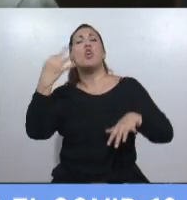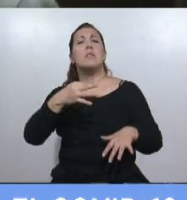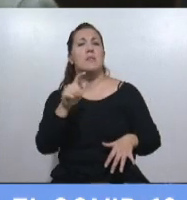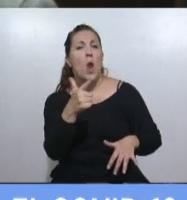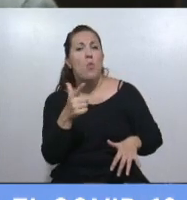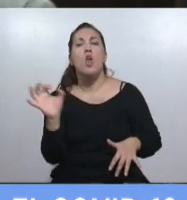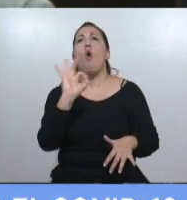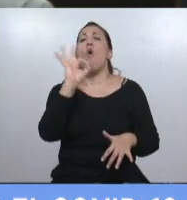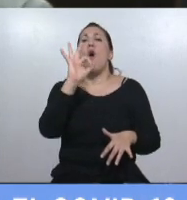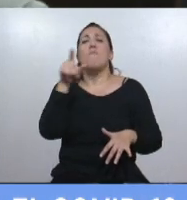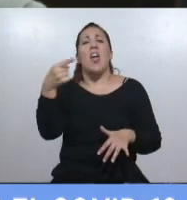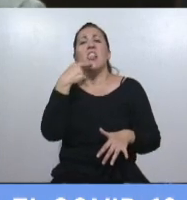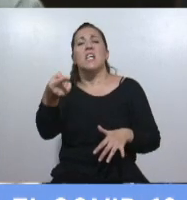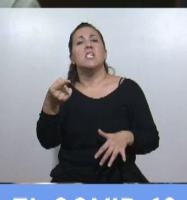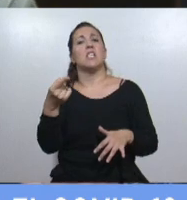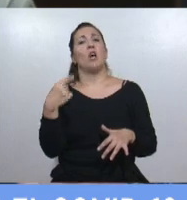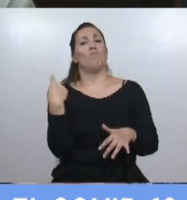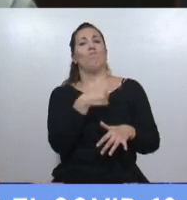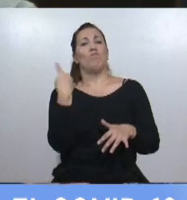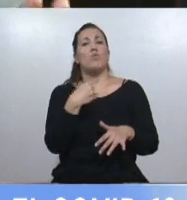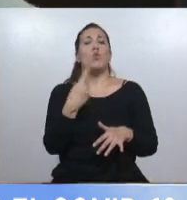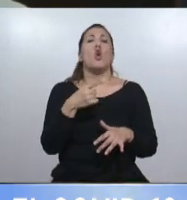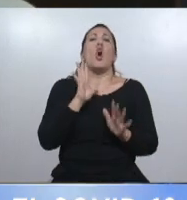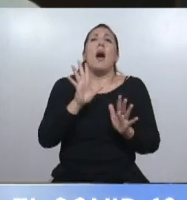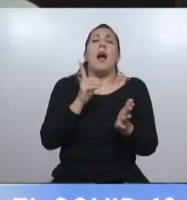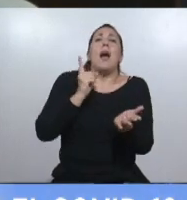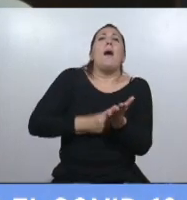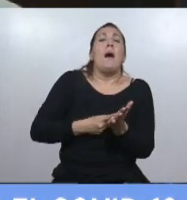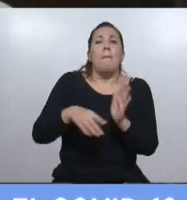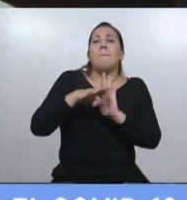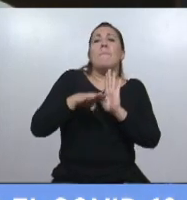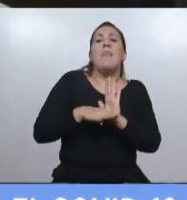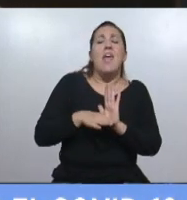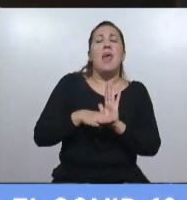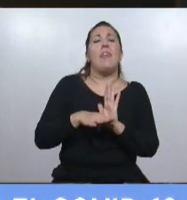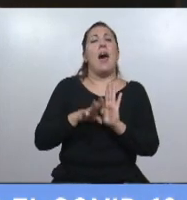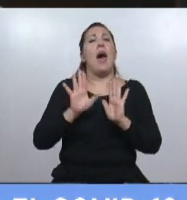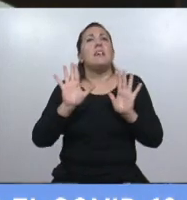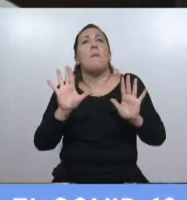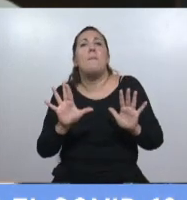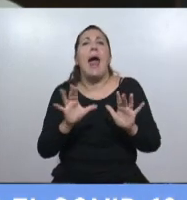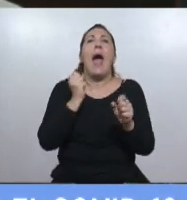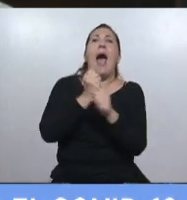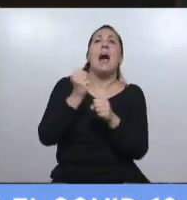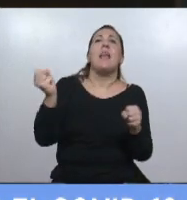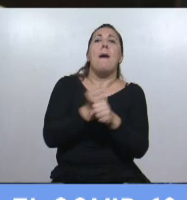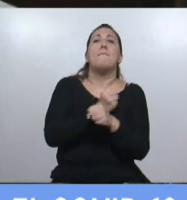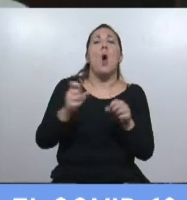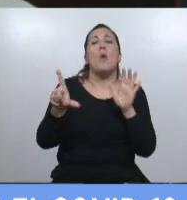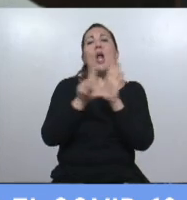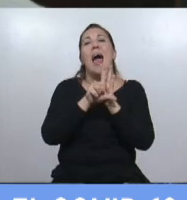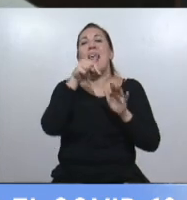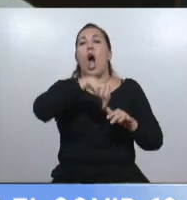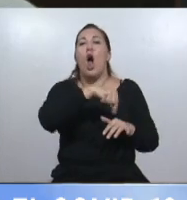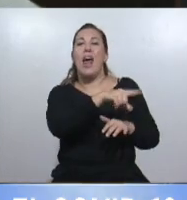no deberíamos tomar estas medidas sin esperar a que se sancione la ley que se está discutiendo ahora en la